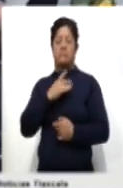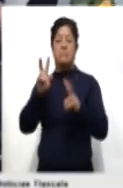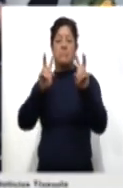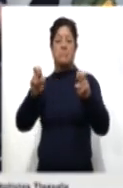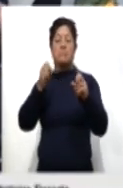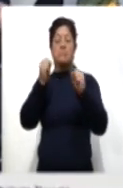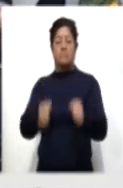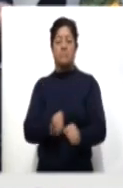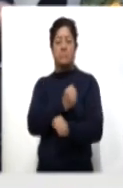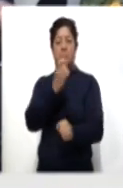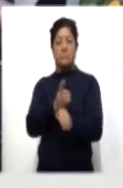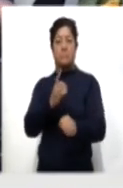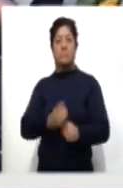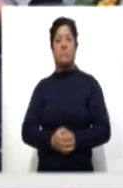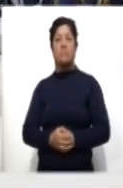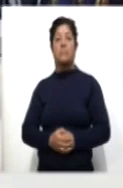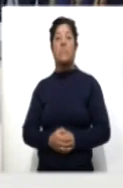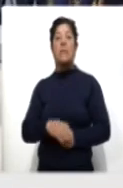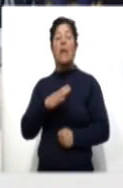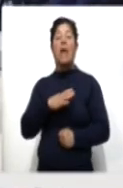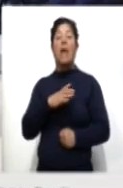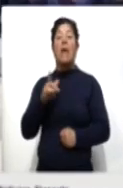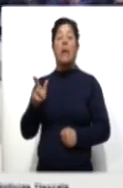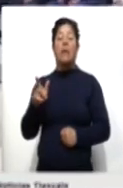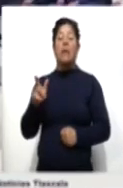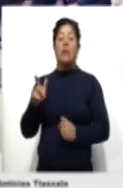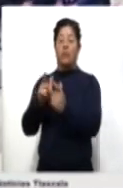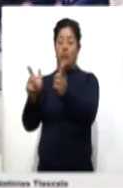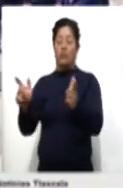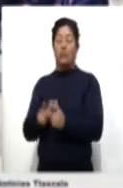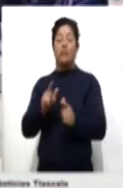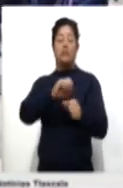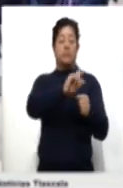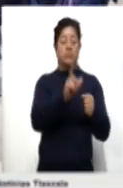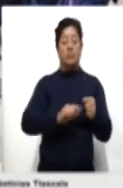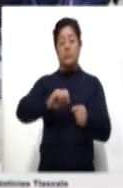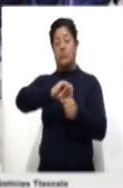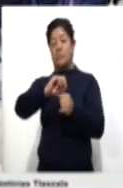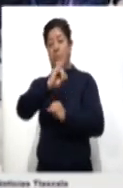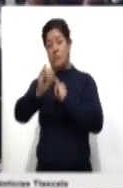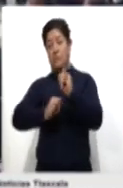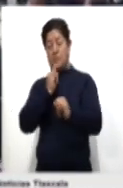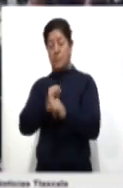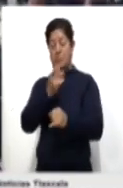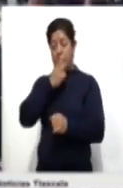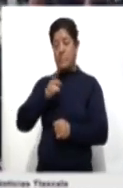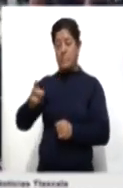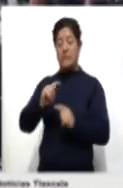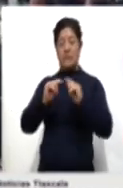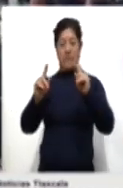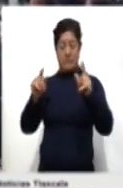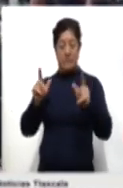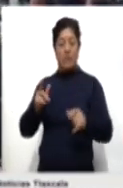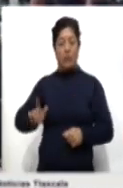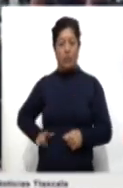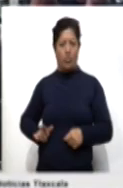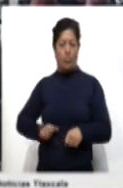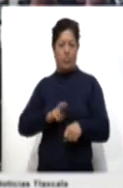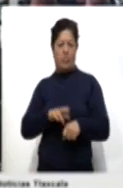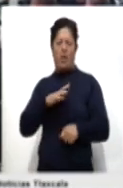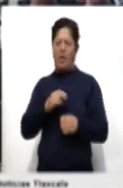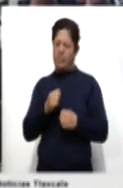materia de seguridad, de acuerdo con organismos nacionales e internacionales que indican que el gobierno del Estado ha hecho un esfuerzo